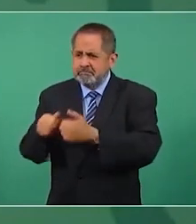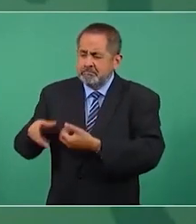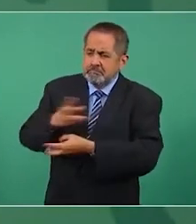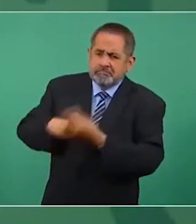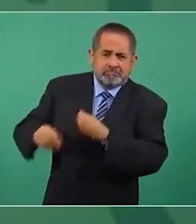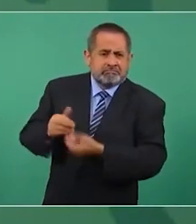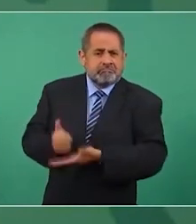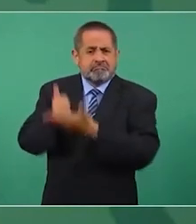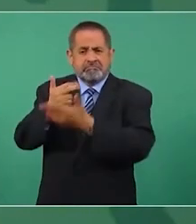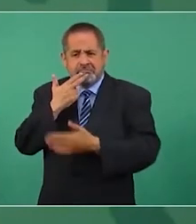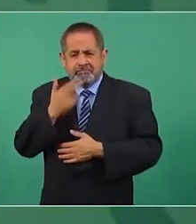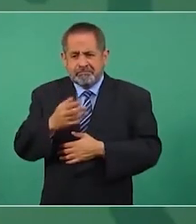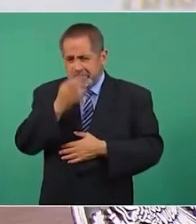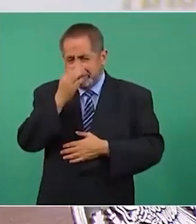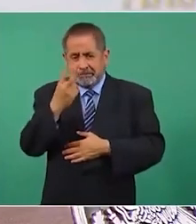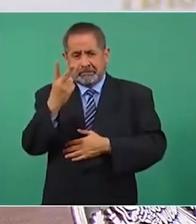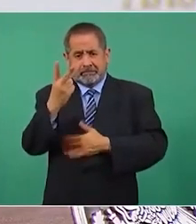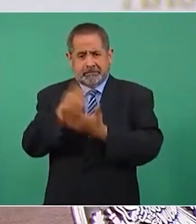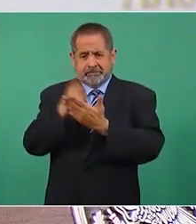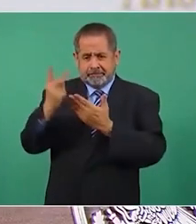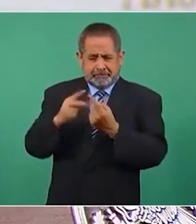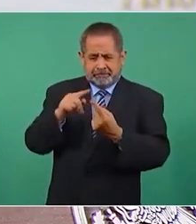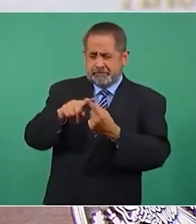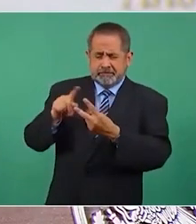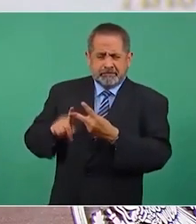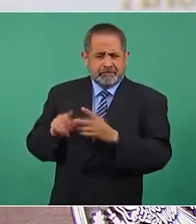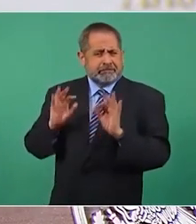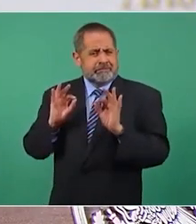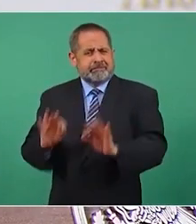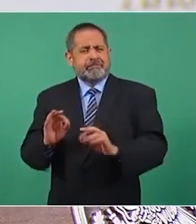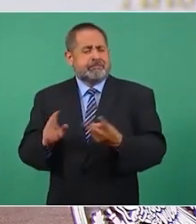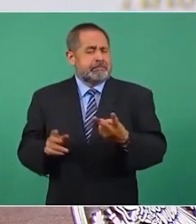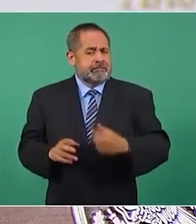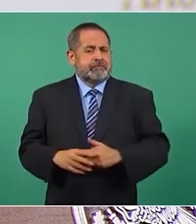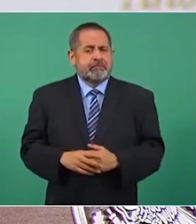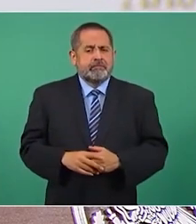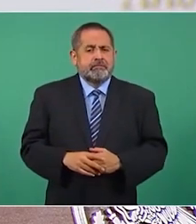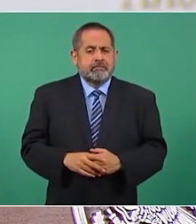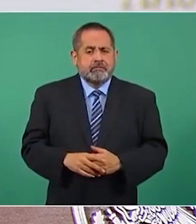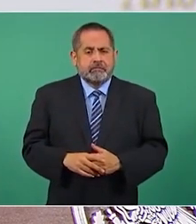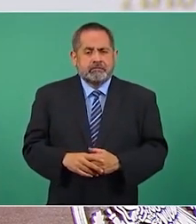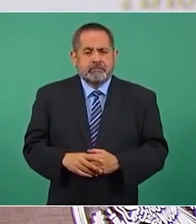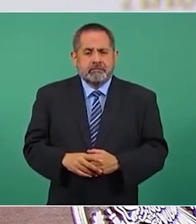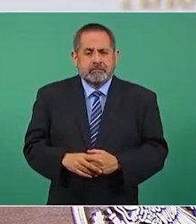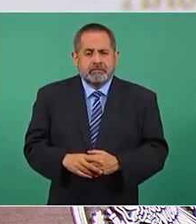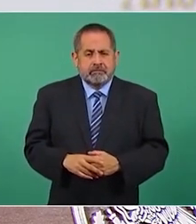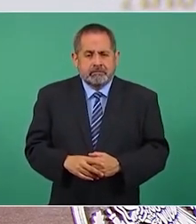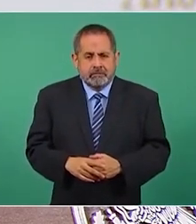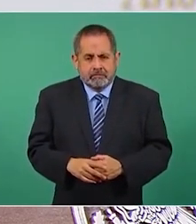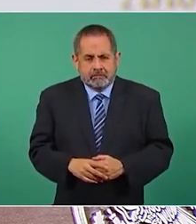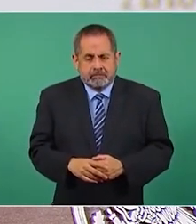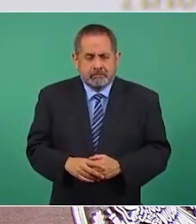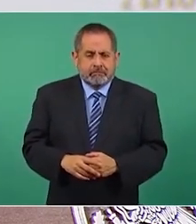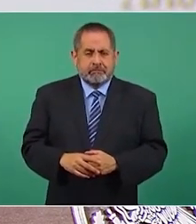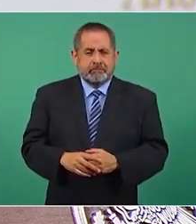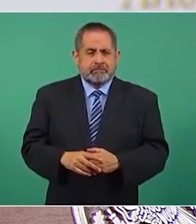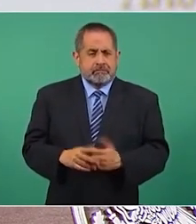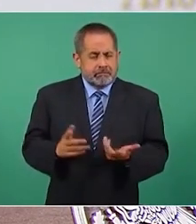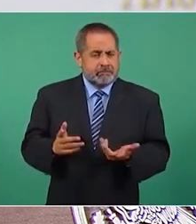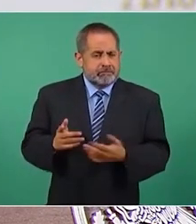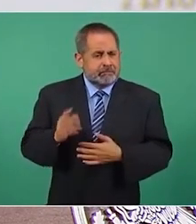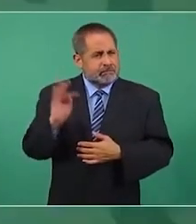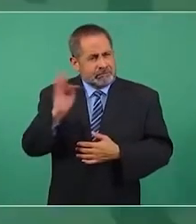nada más dos programas que no